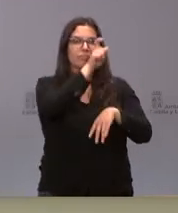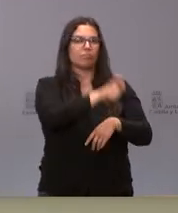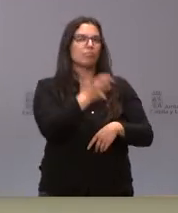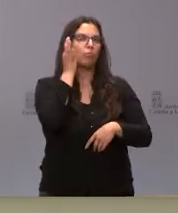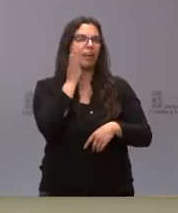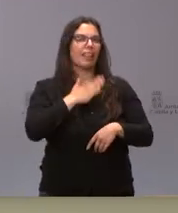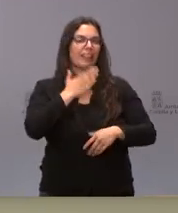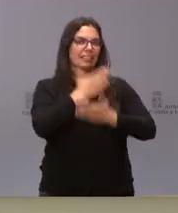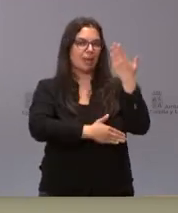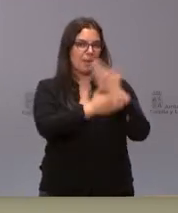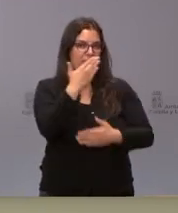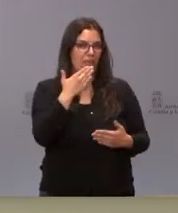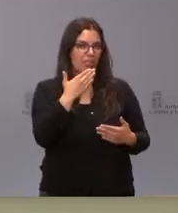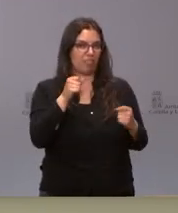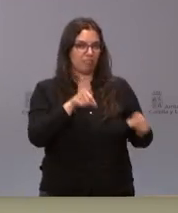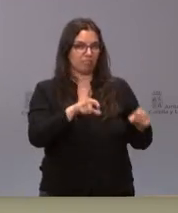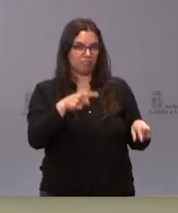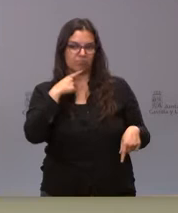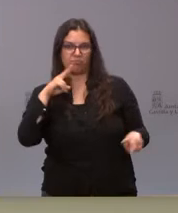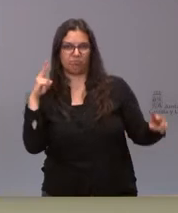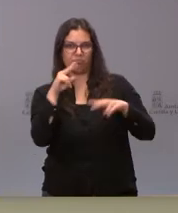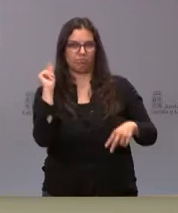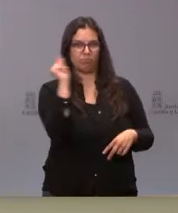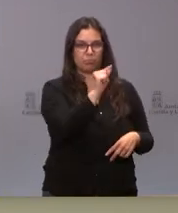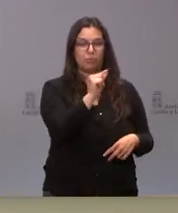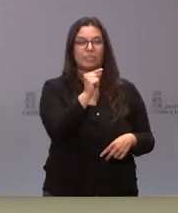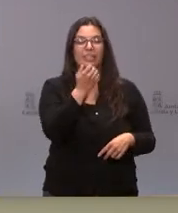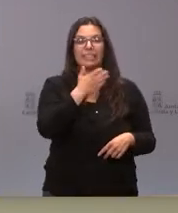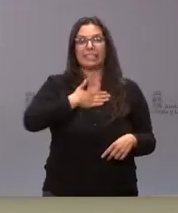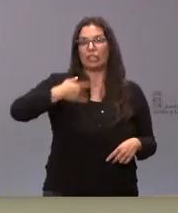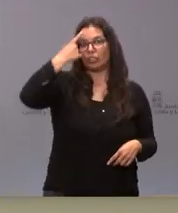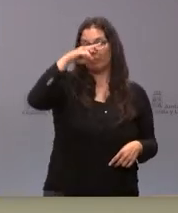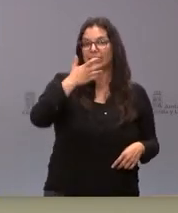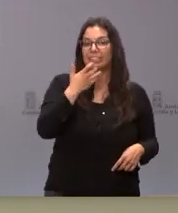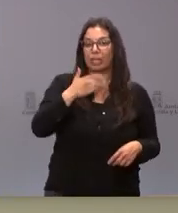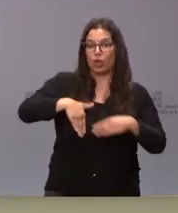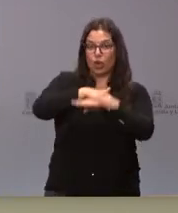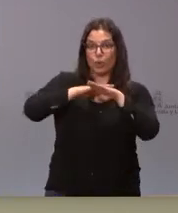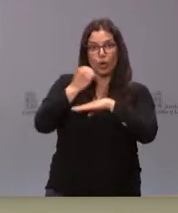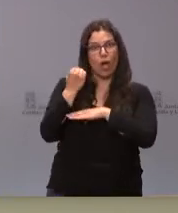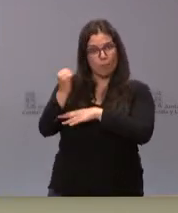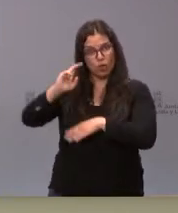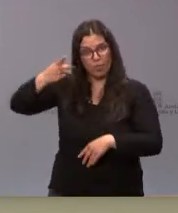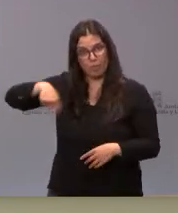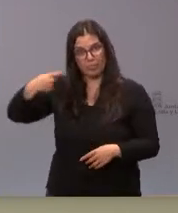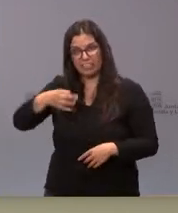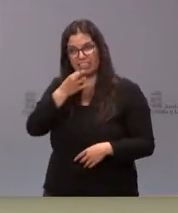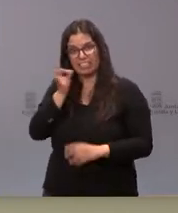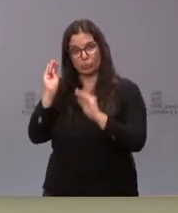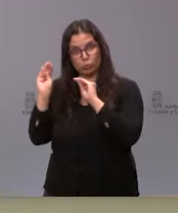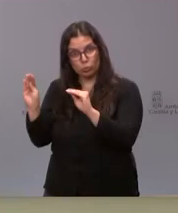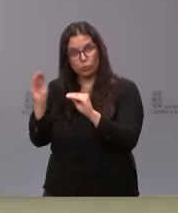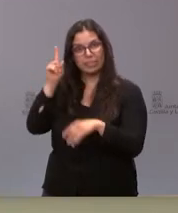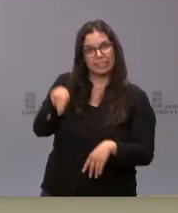y quería saber si el PSOE respalda digo si el gobierno respalda estas palabras y